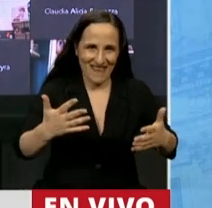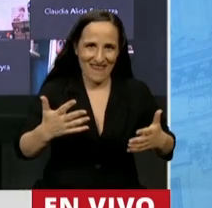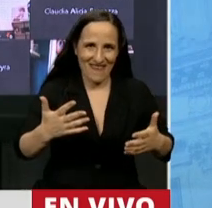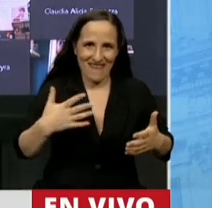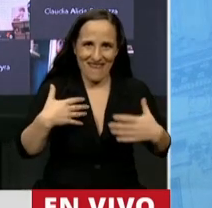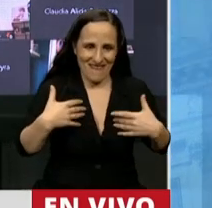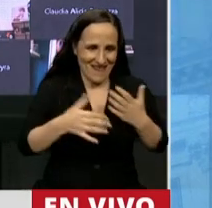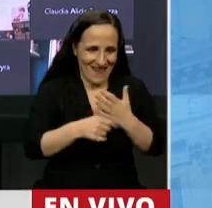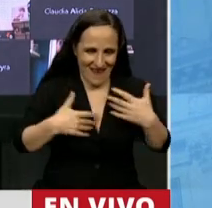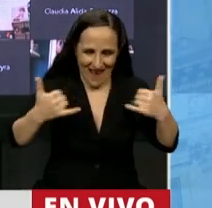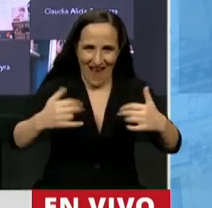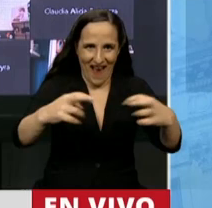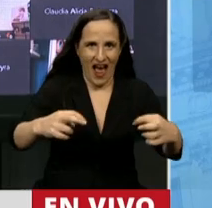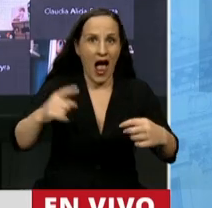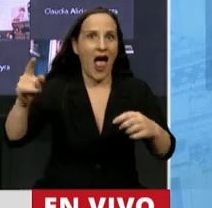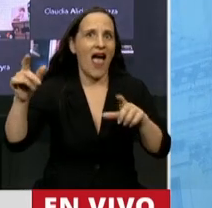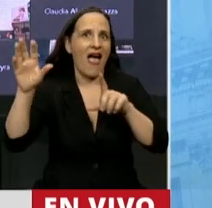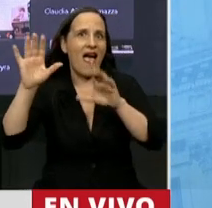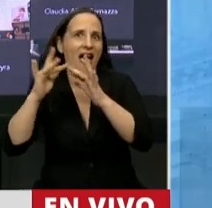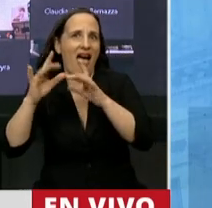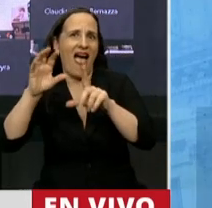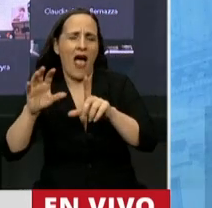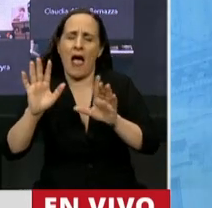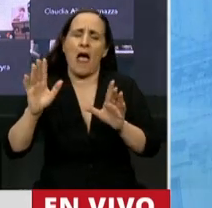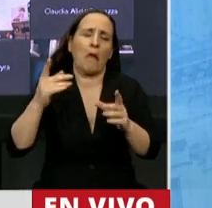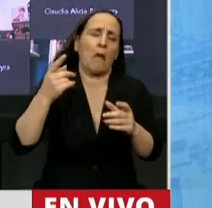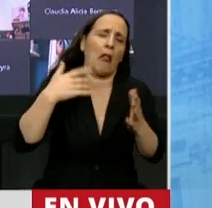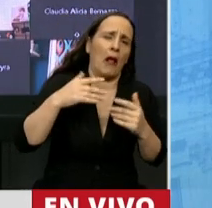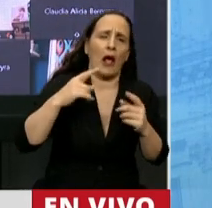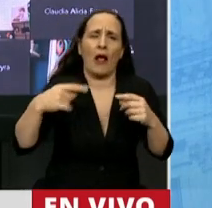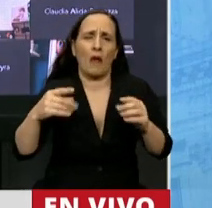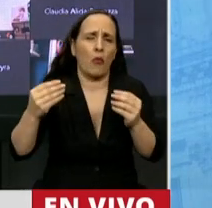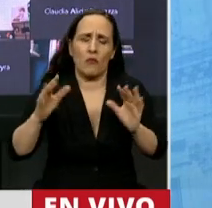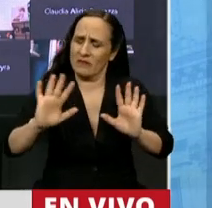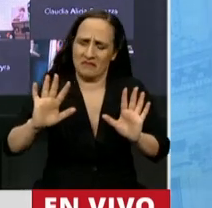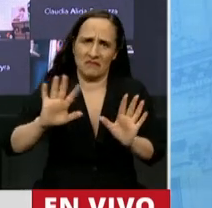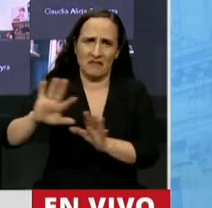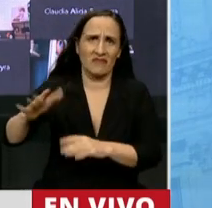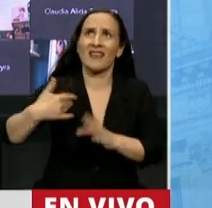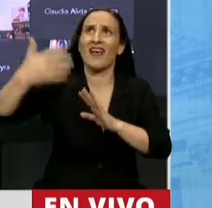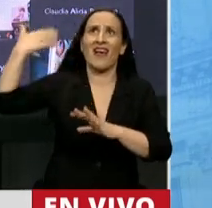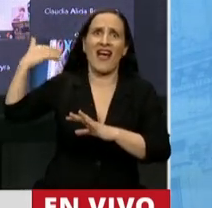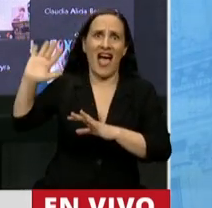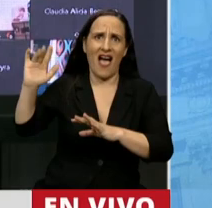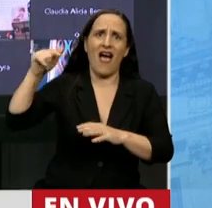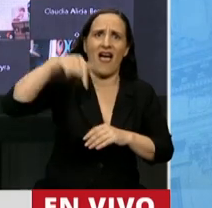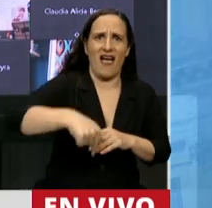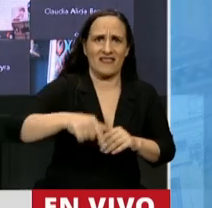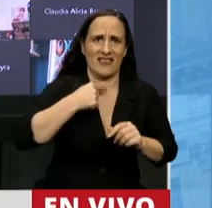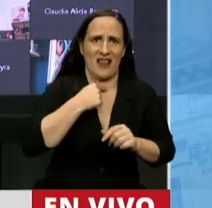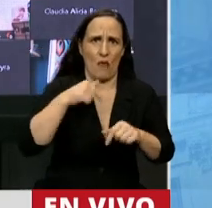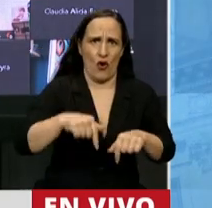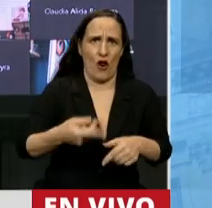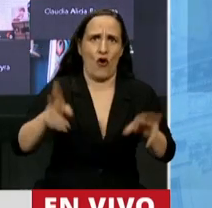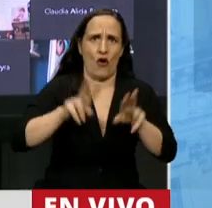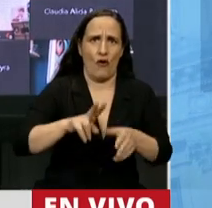ligados en forma virtual con la excusa que sea, así ha sido siempre y así queremos que sea. Porque